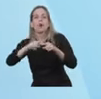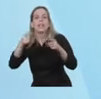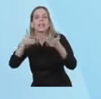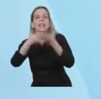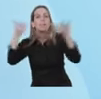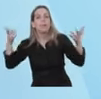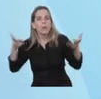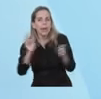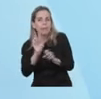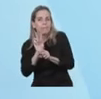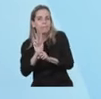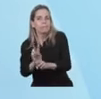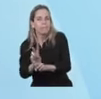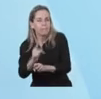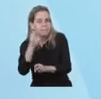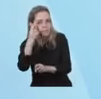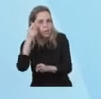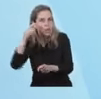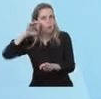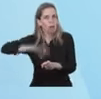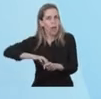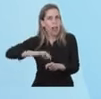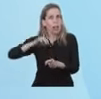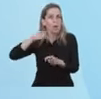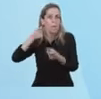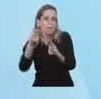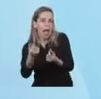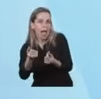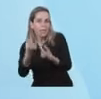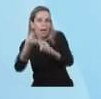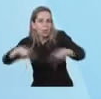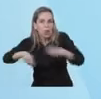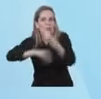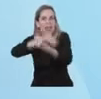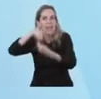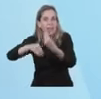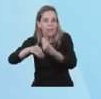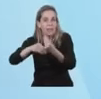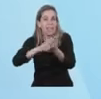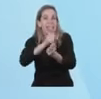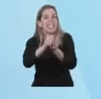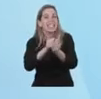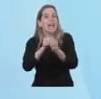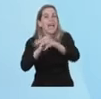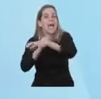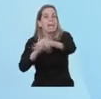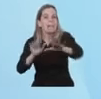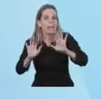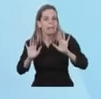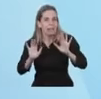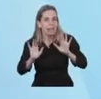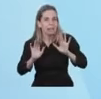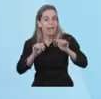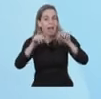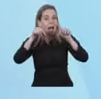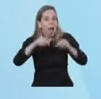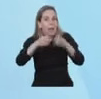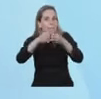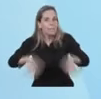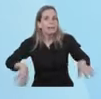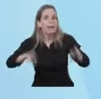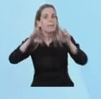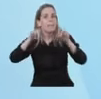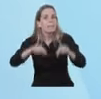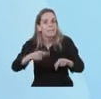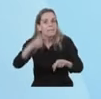de las familias y la viabilidad de las empresas. Ahora iniciamos este plan de recuperación de